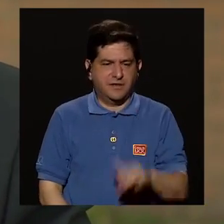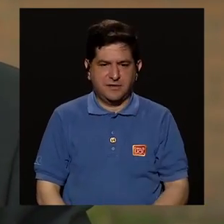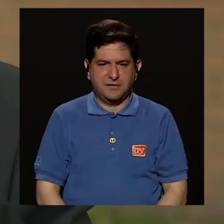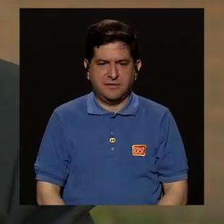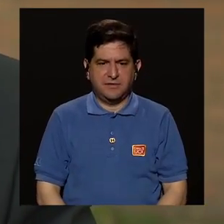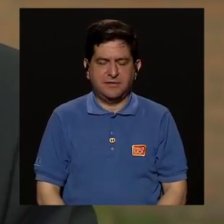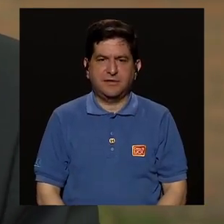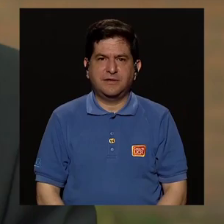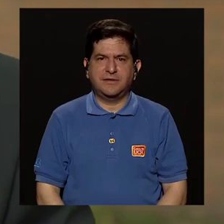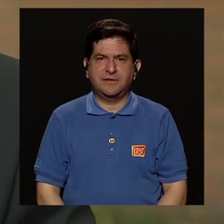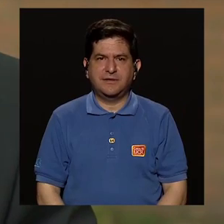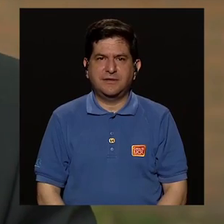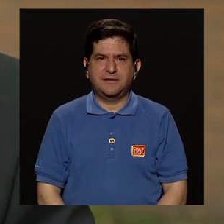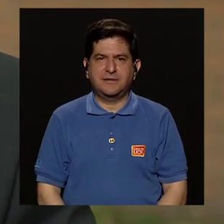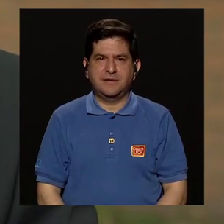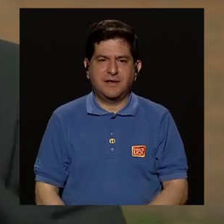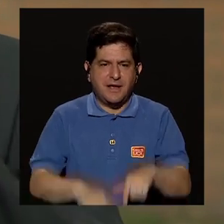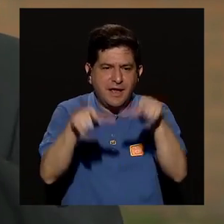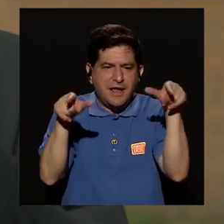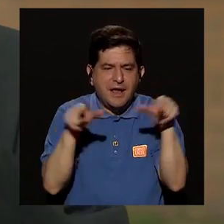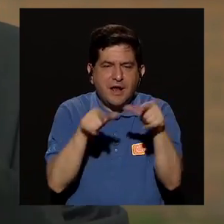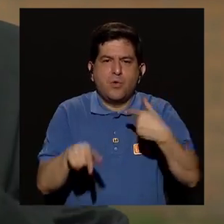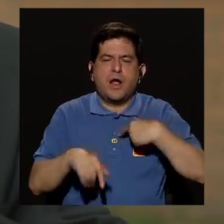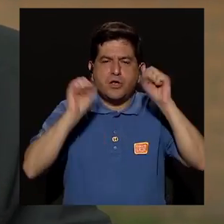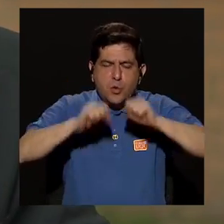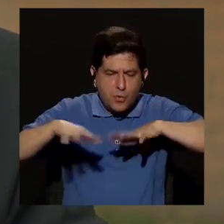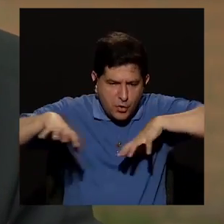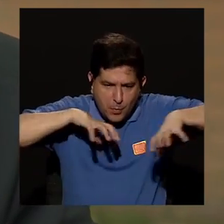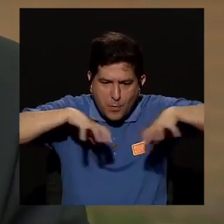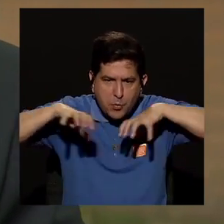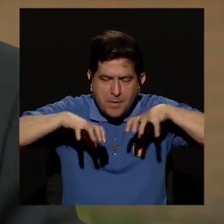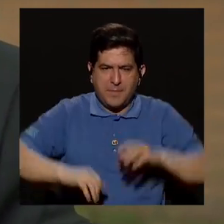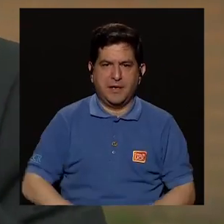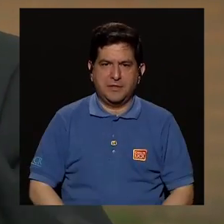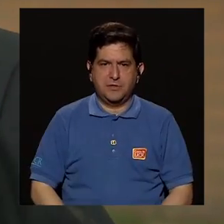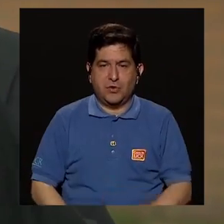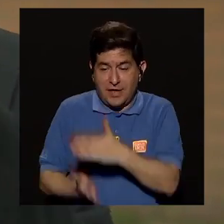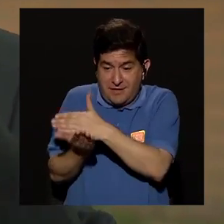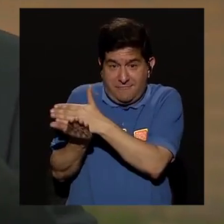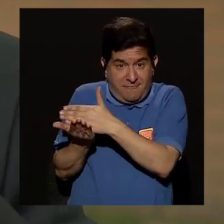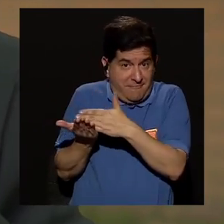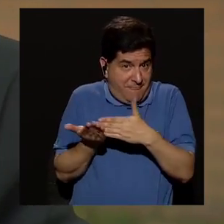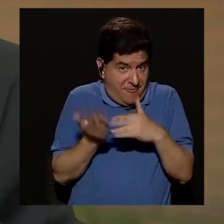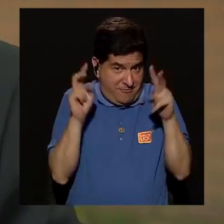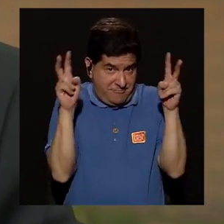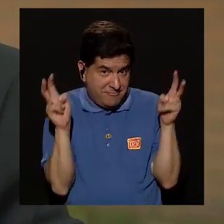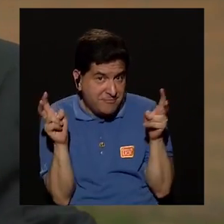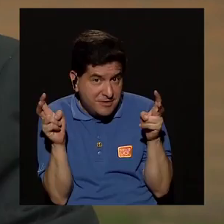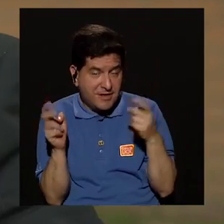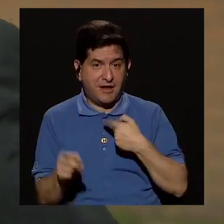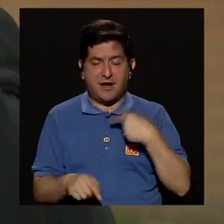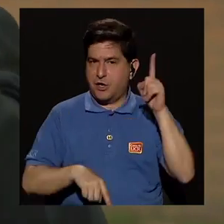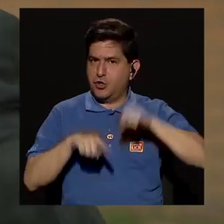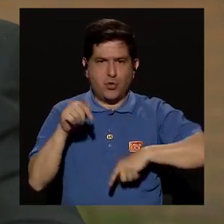lugar en el que yo me puedo mover, ¿verdad? Esa frontera de la que yo no me puedo